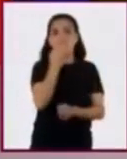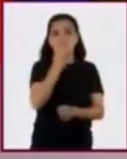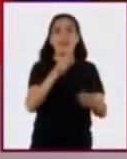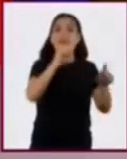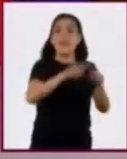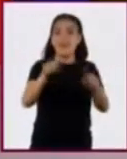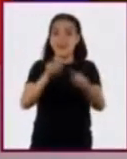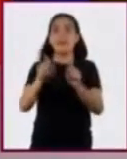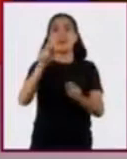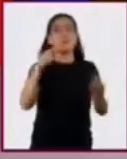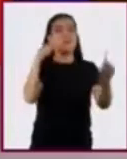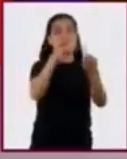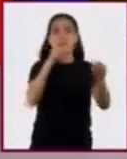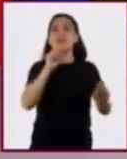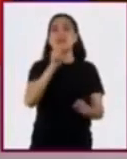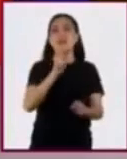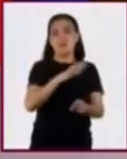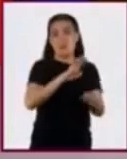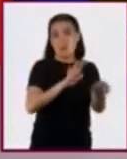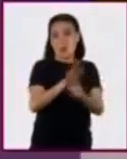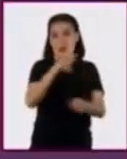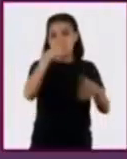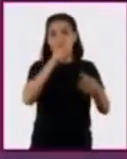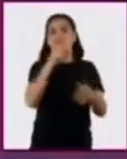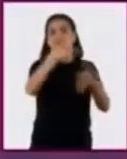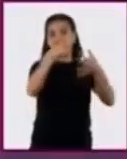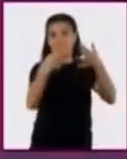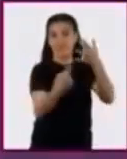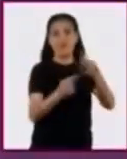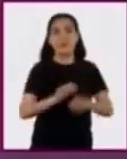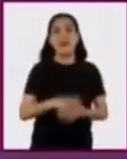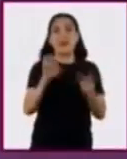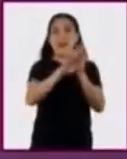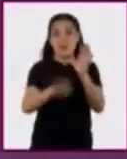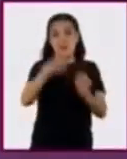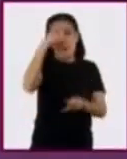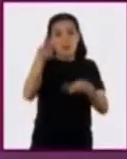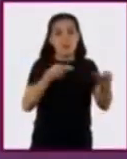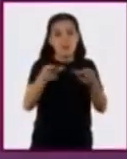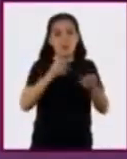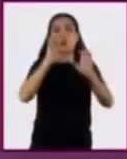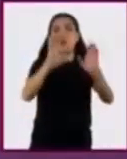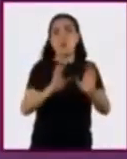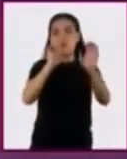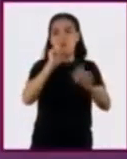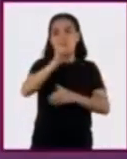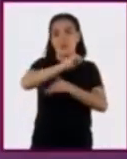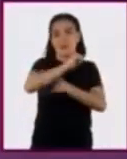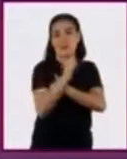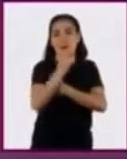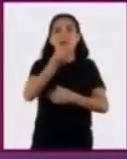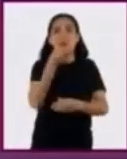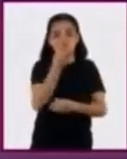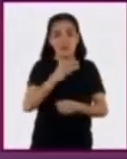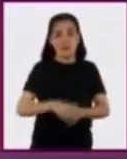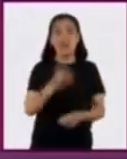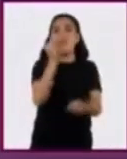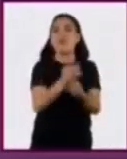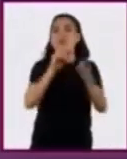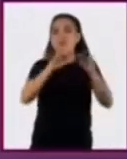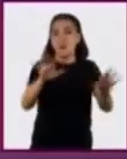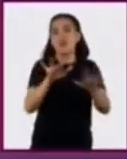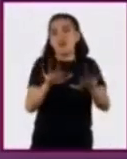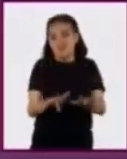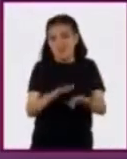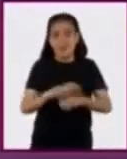distintos énfasis de campo. Por ejemplo, preparación y conservación de alimentos, informática,